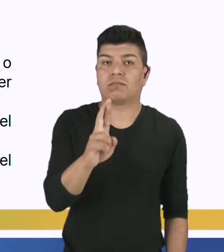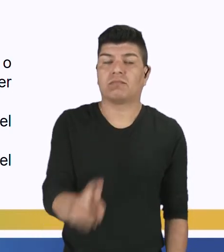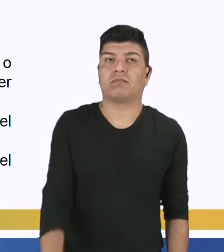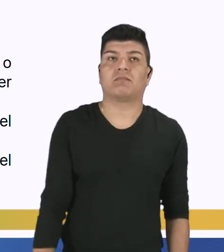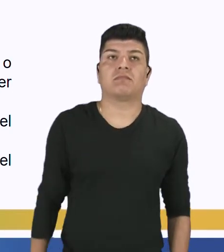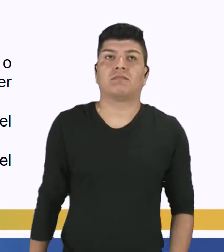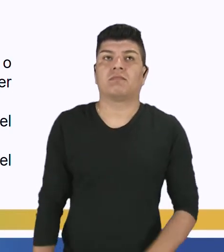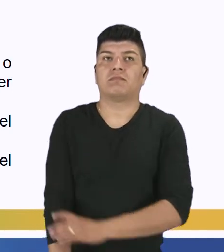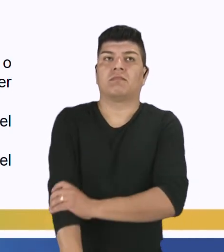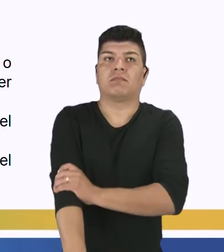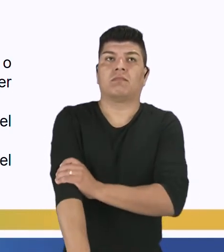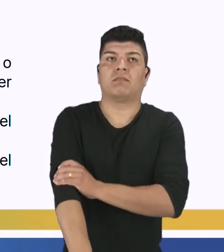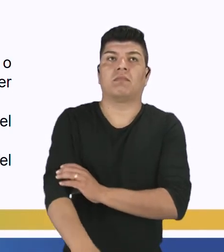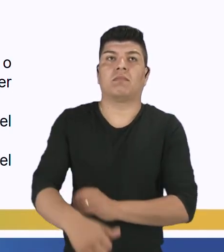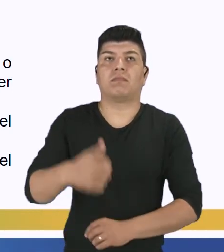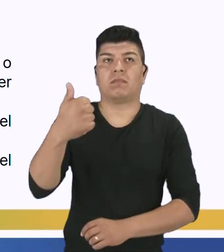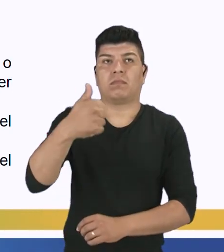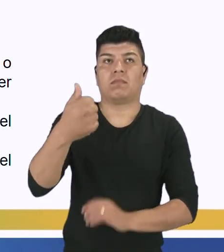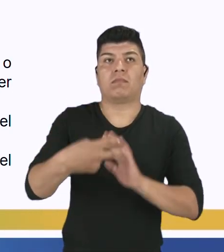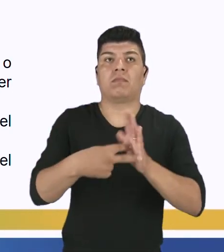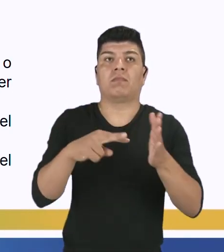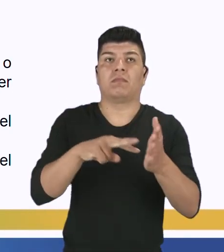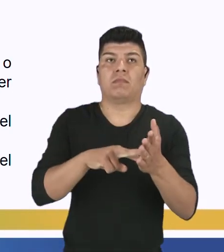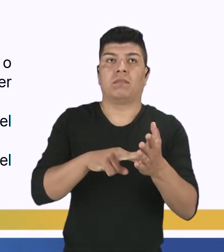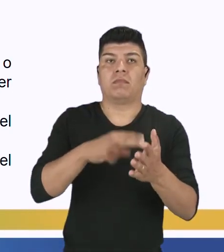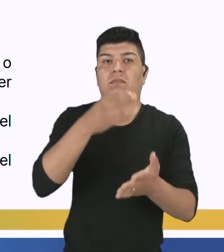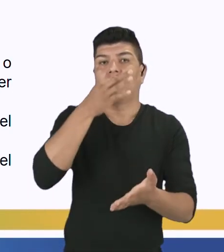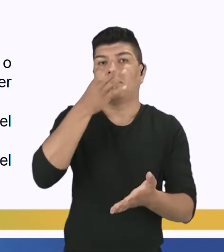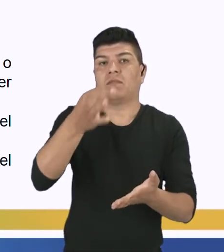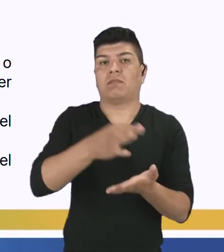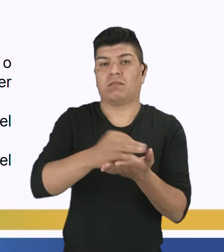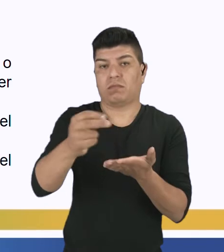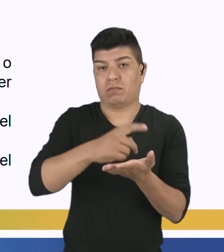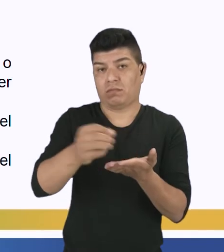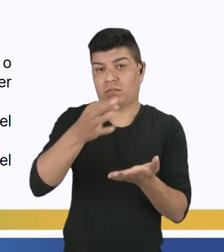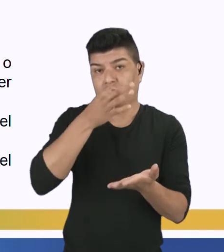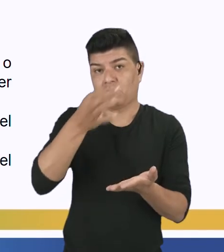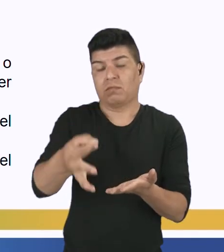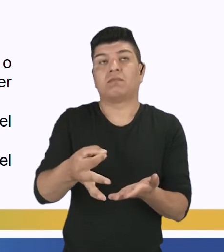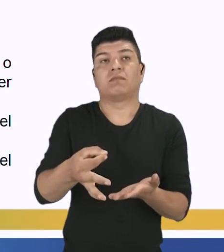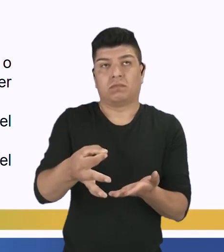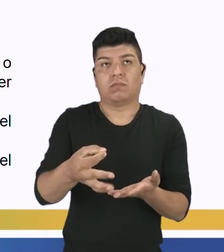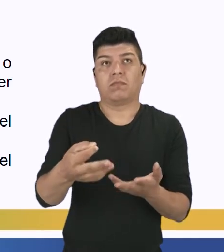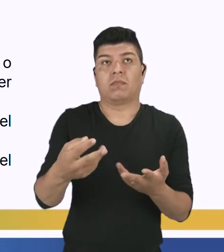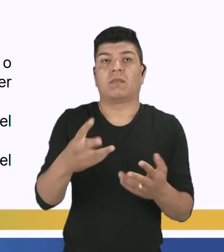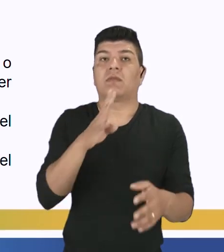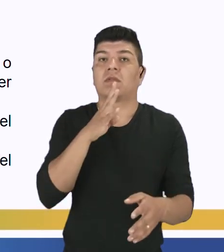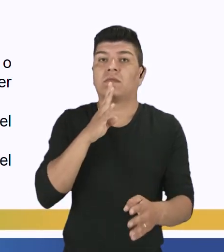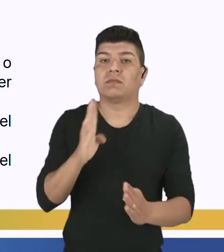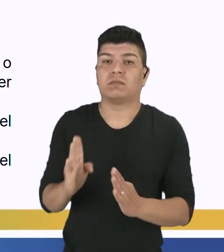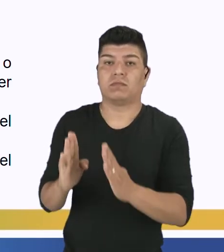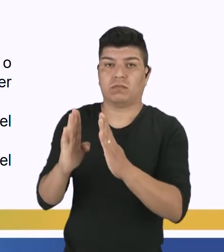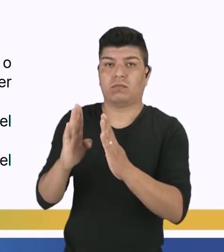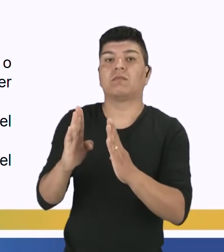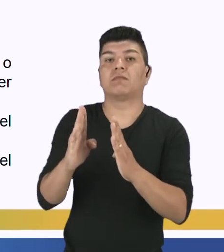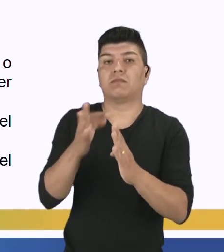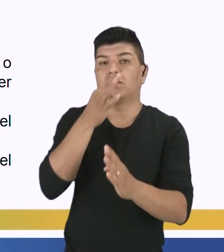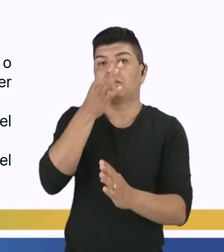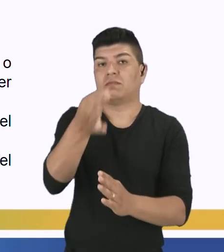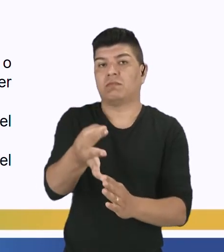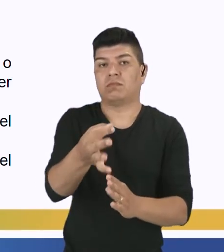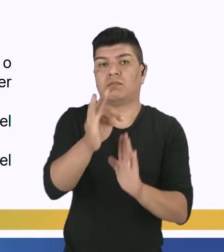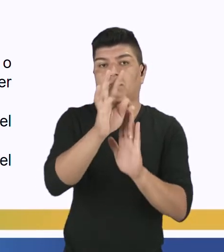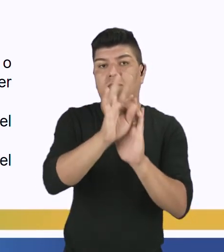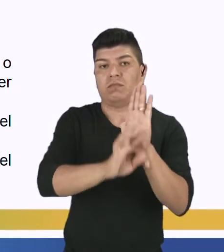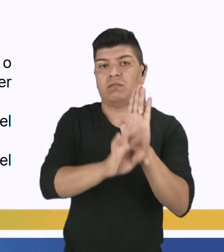¿Qué es un artículo de opinión? El artículo de opinión es también conocido como columna de opinión, ¿qué es? Un